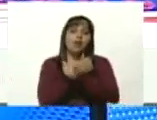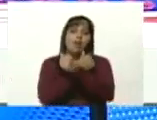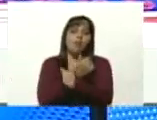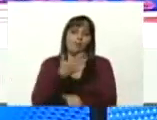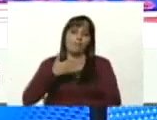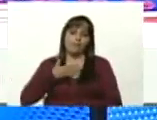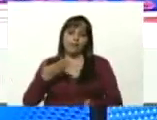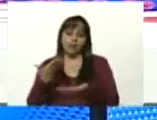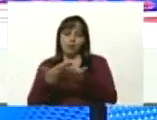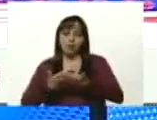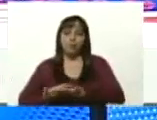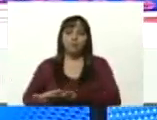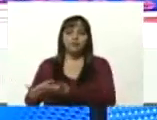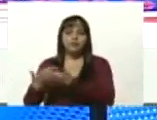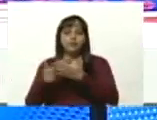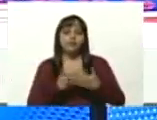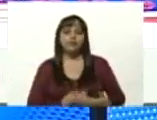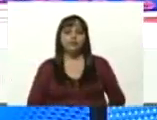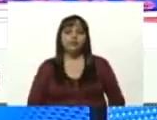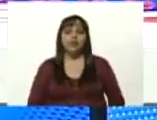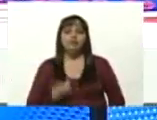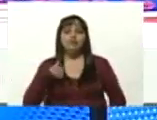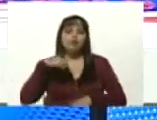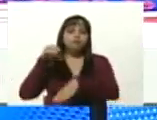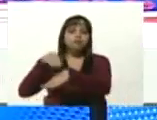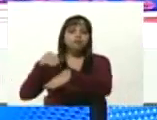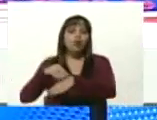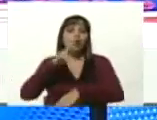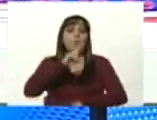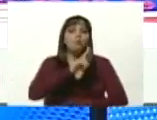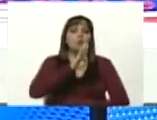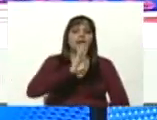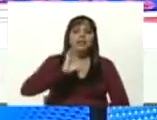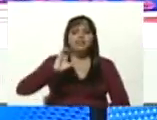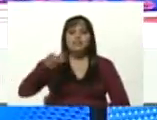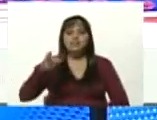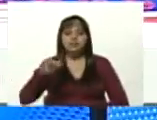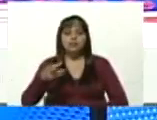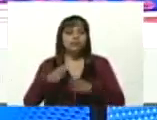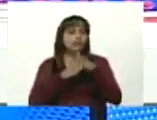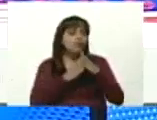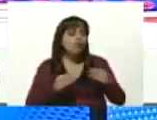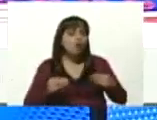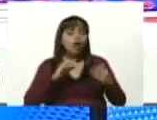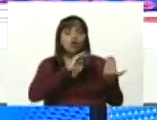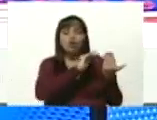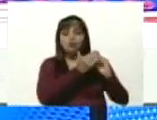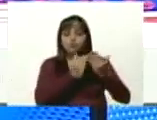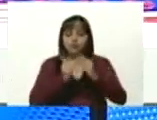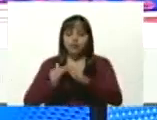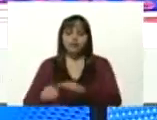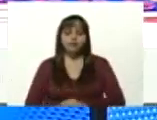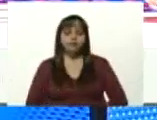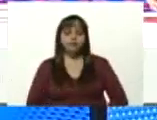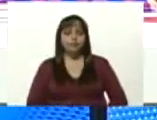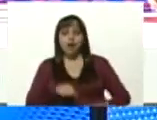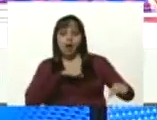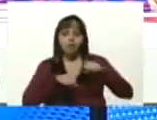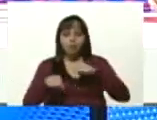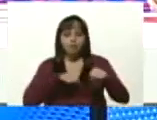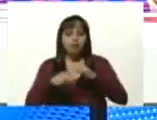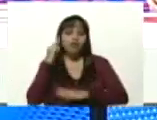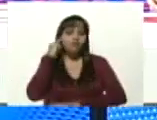mi escuela yo llamo a todas las VCH del país a todas las comunidades al movimiento